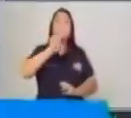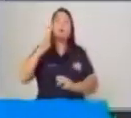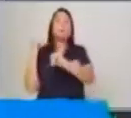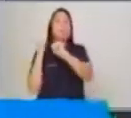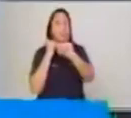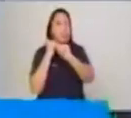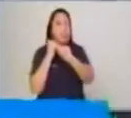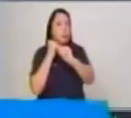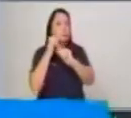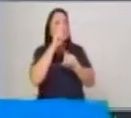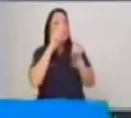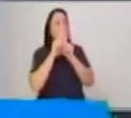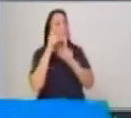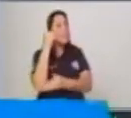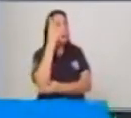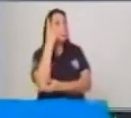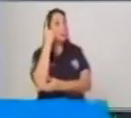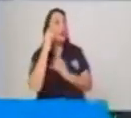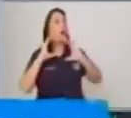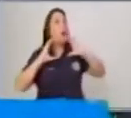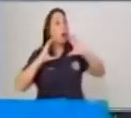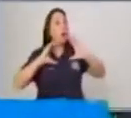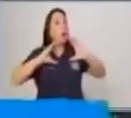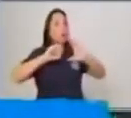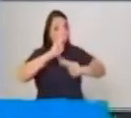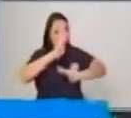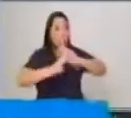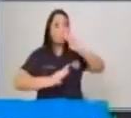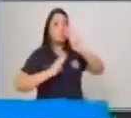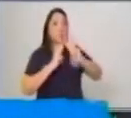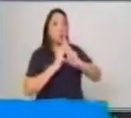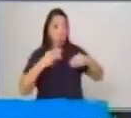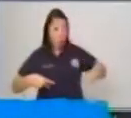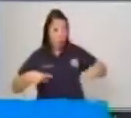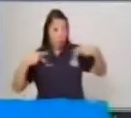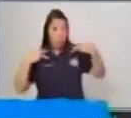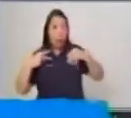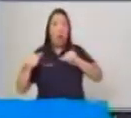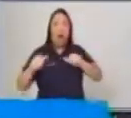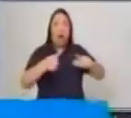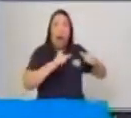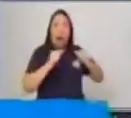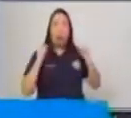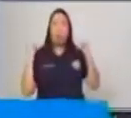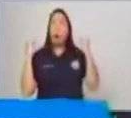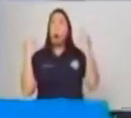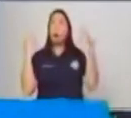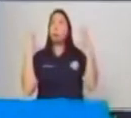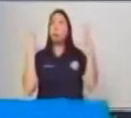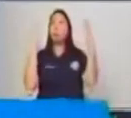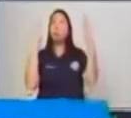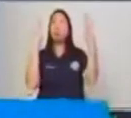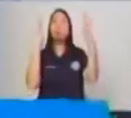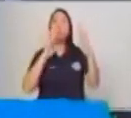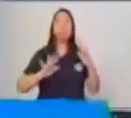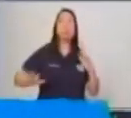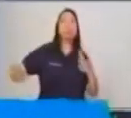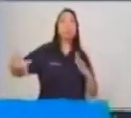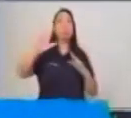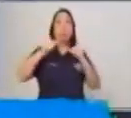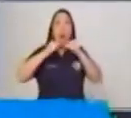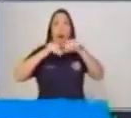planeta, ¿verdad? Porque vivimos en él y todo lo que está en el planeta nos sirve como un recurso.